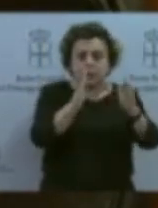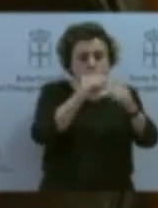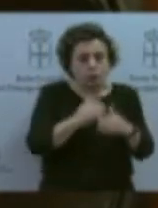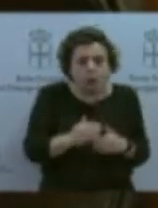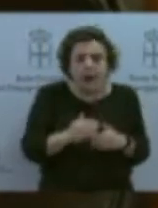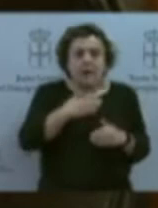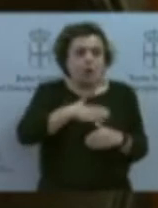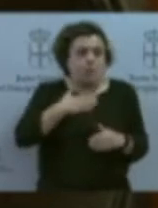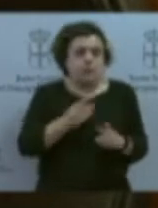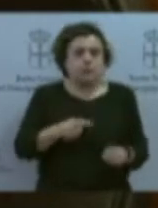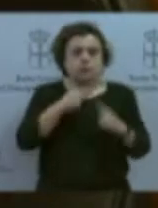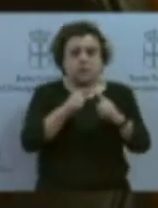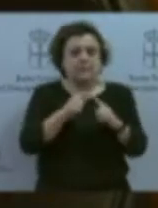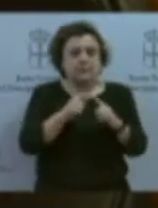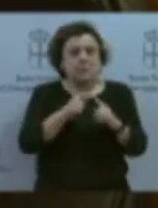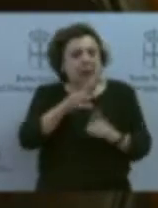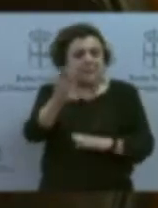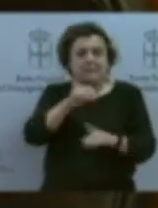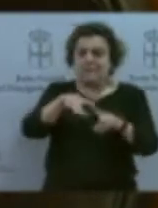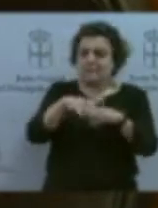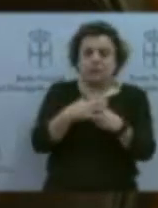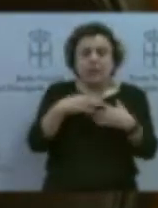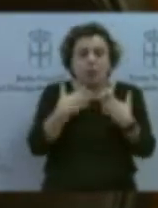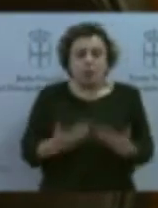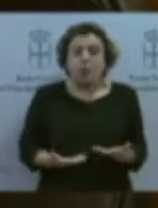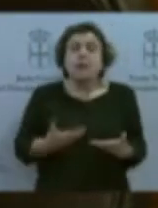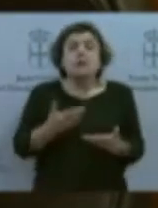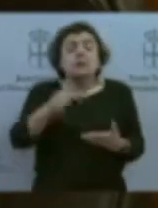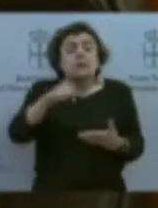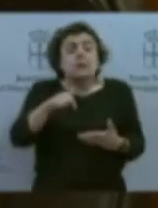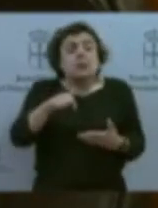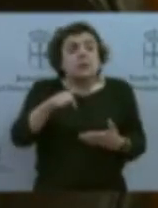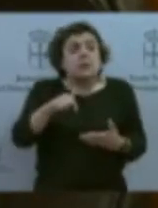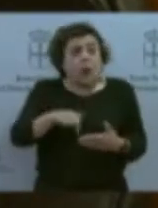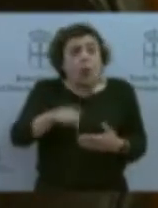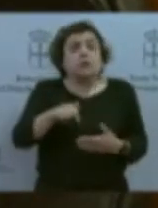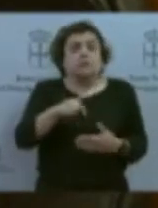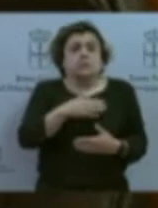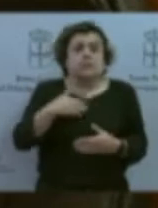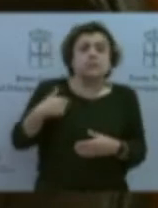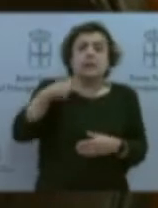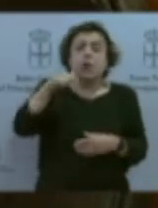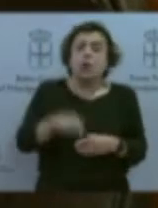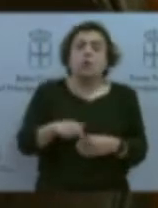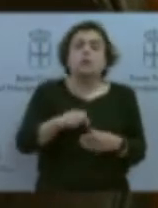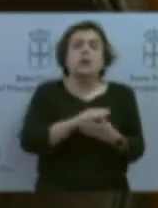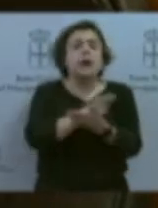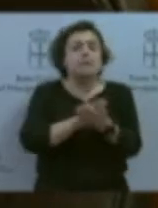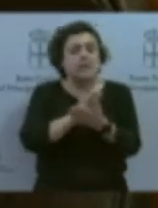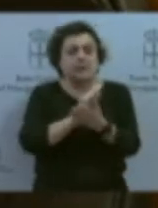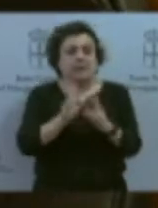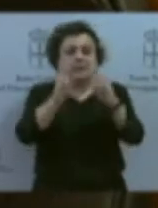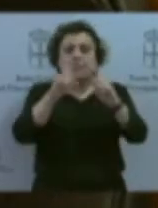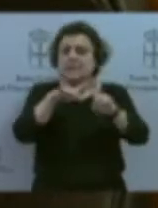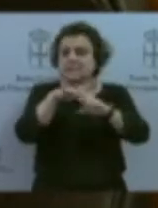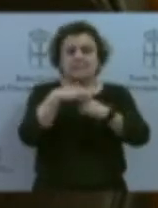situación. Yo lo que quiero traer aquí en este día, en el día de hoy, señora consellera, es la situación de desesperación en la que se encuentren miles